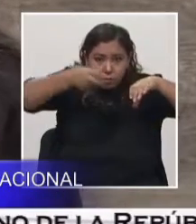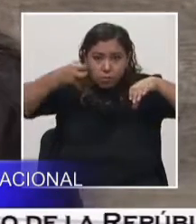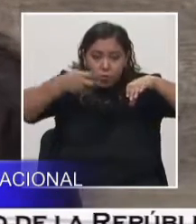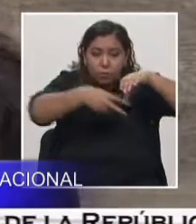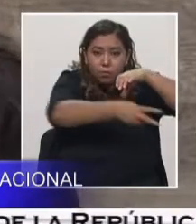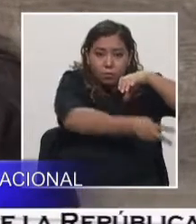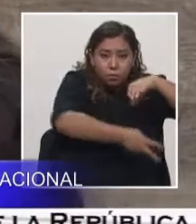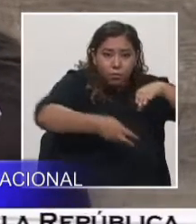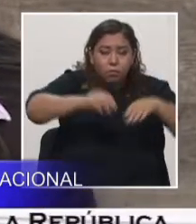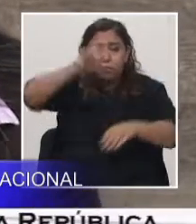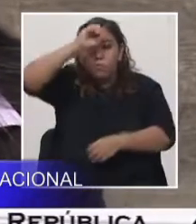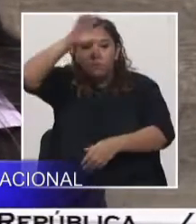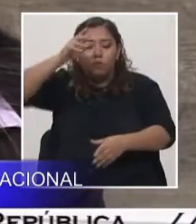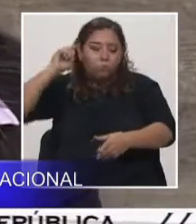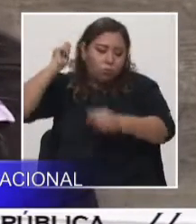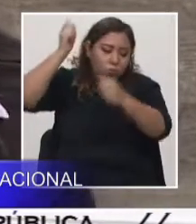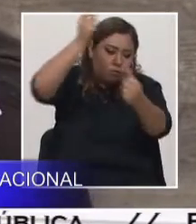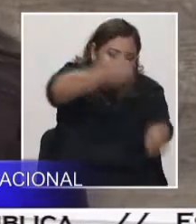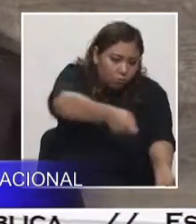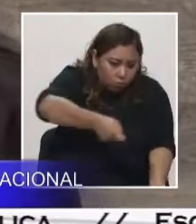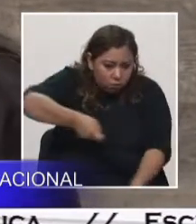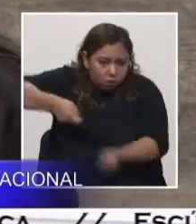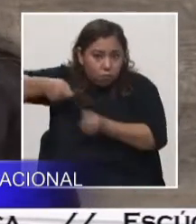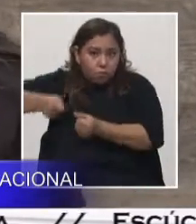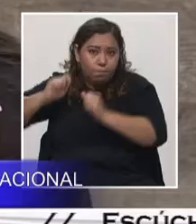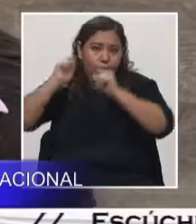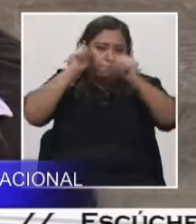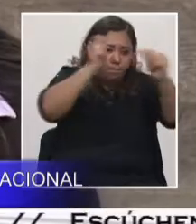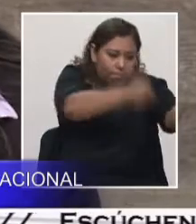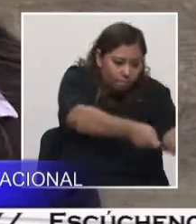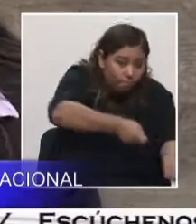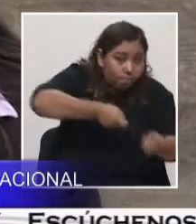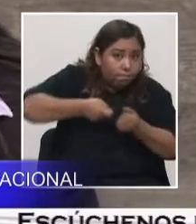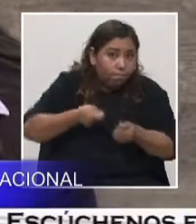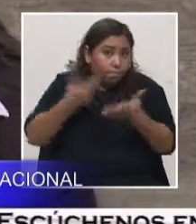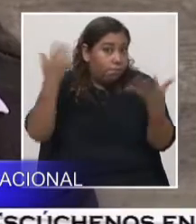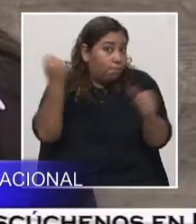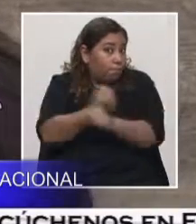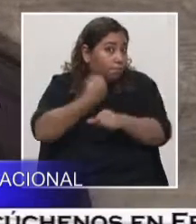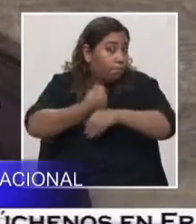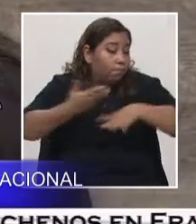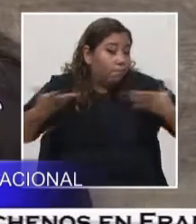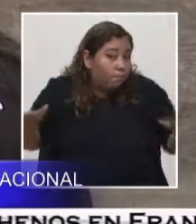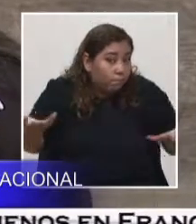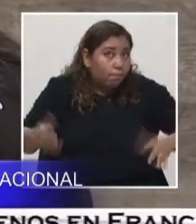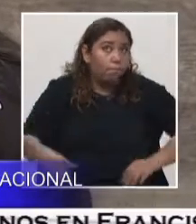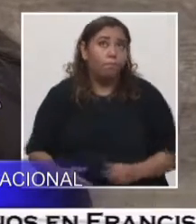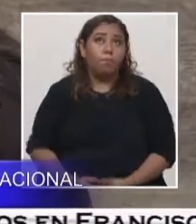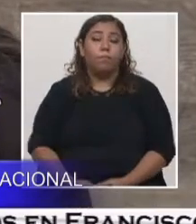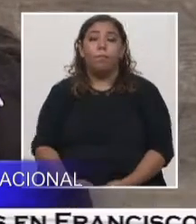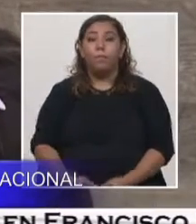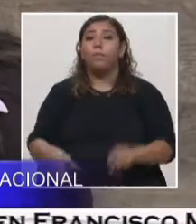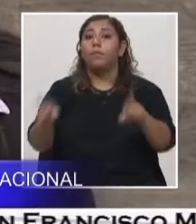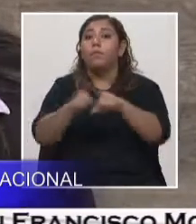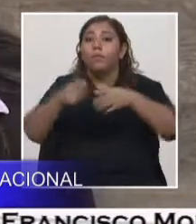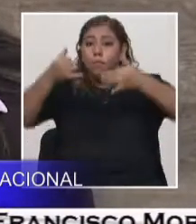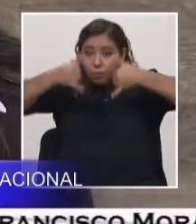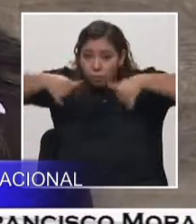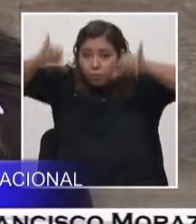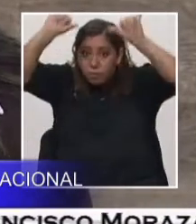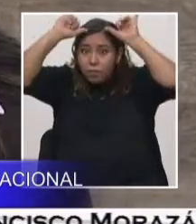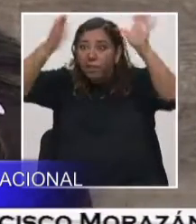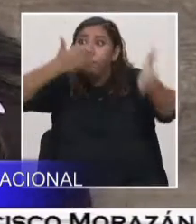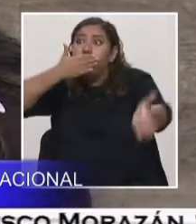¿verdad? La ganadería también destruye, la ganadería es mala, porque hay deforestación, pero